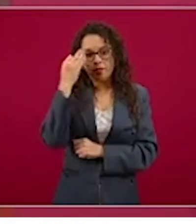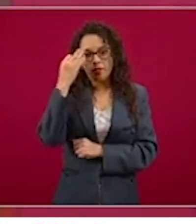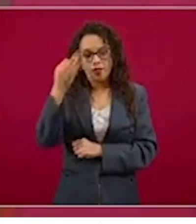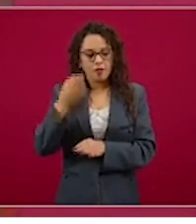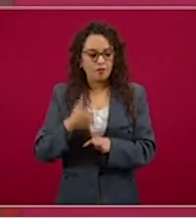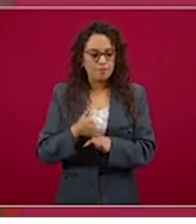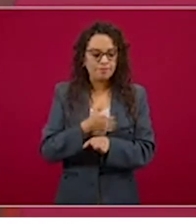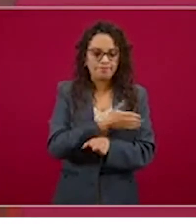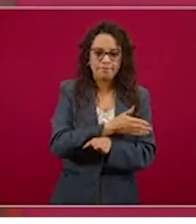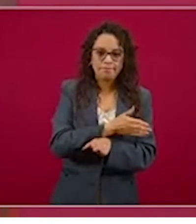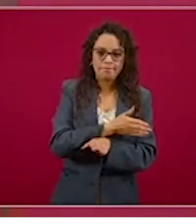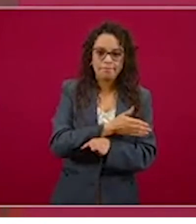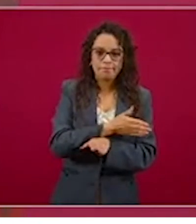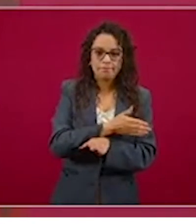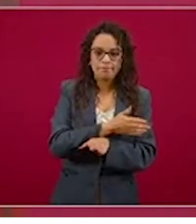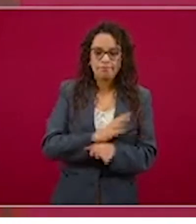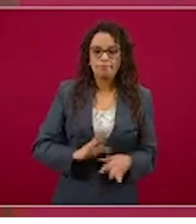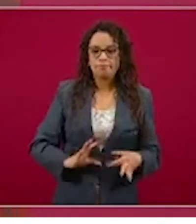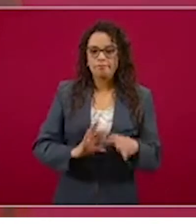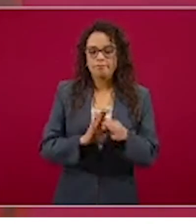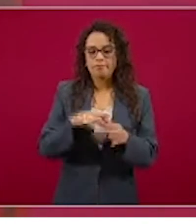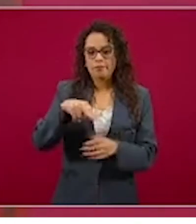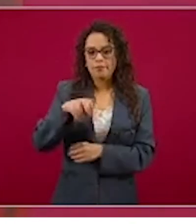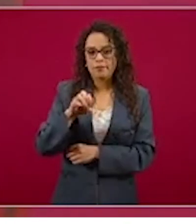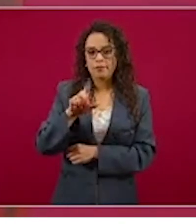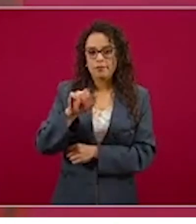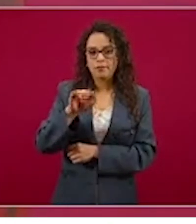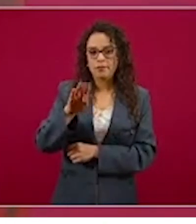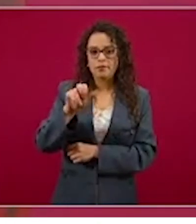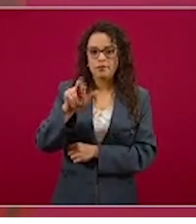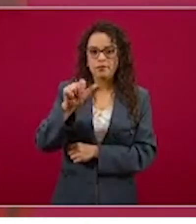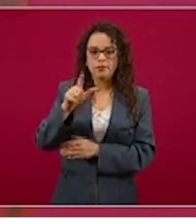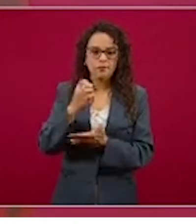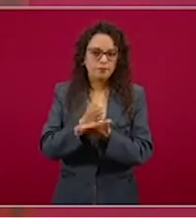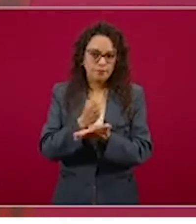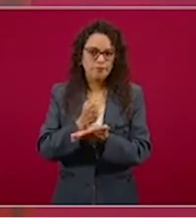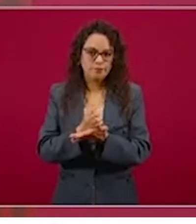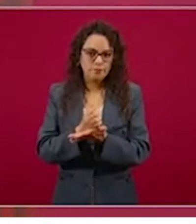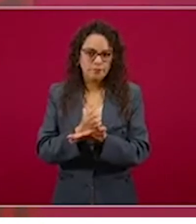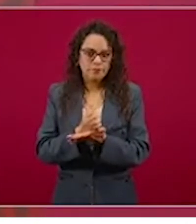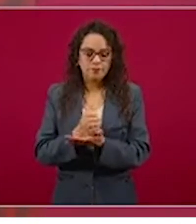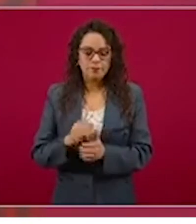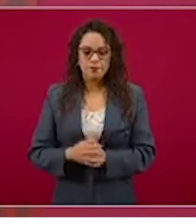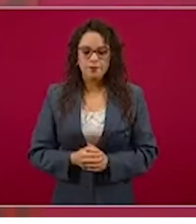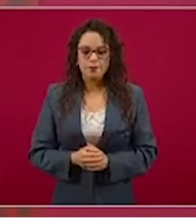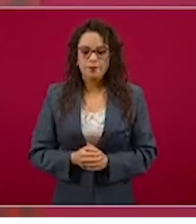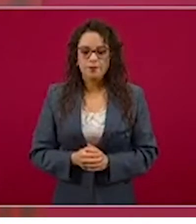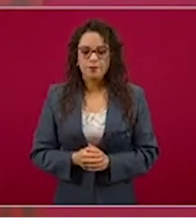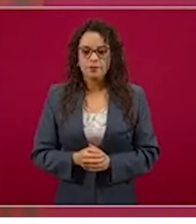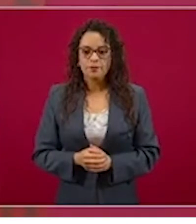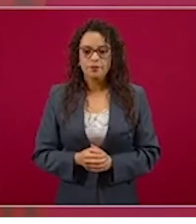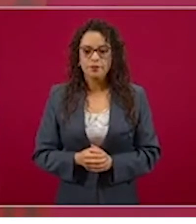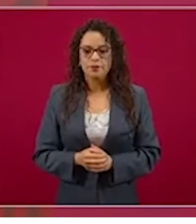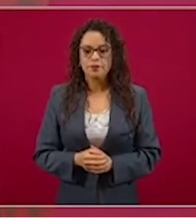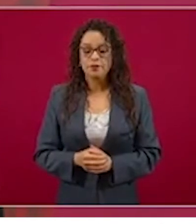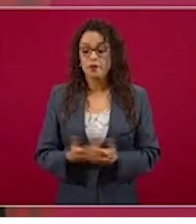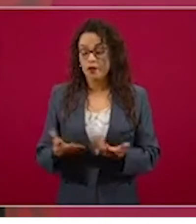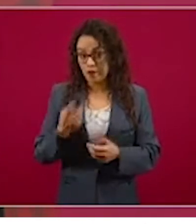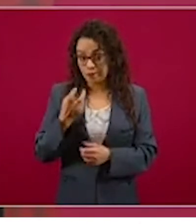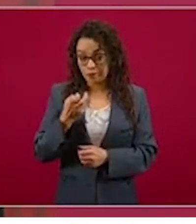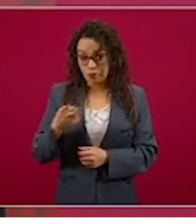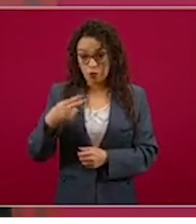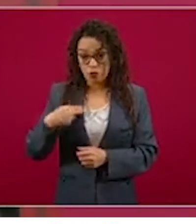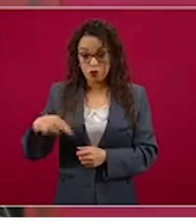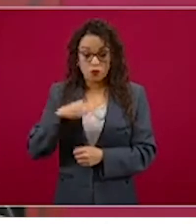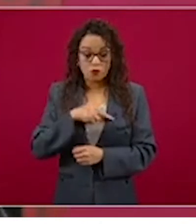Entonces, nosotros estamos enfrentando